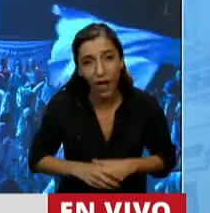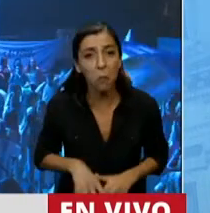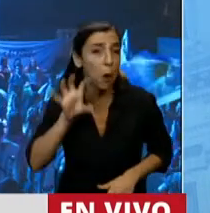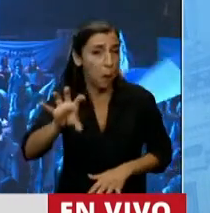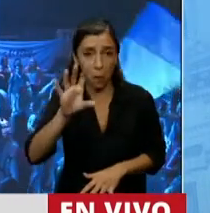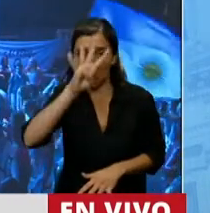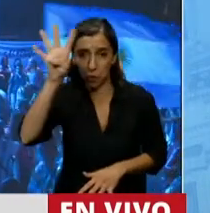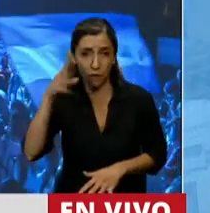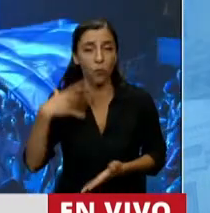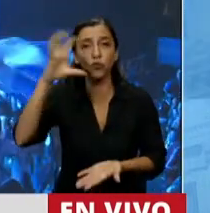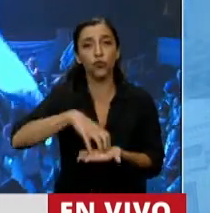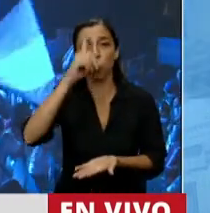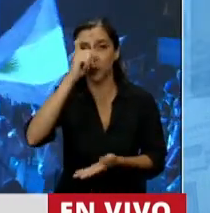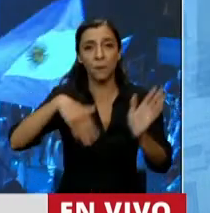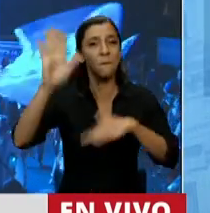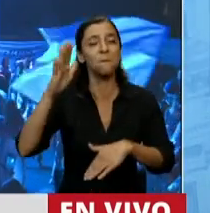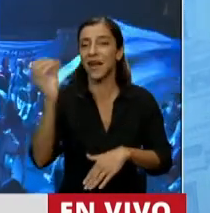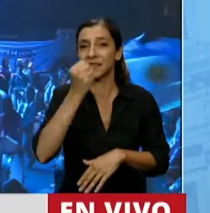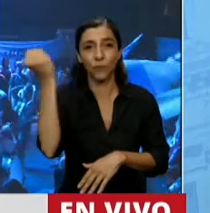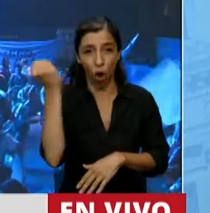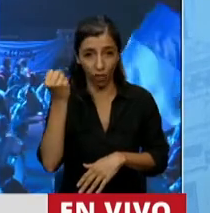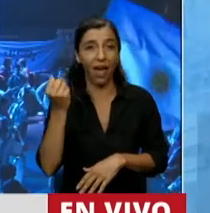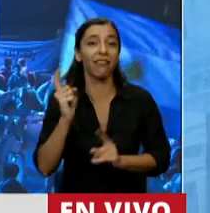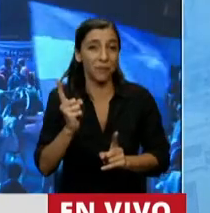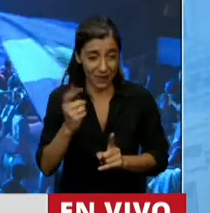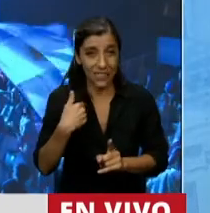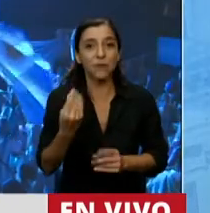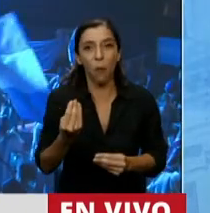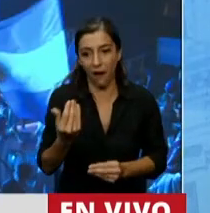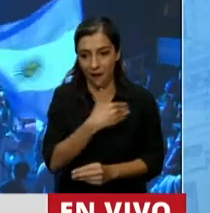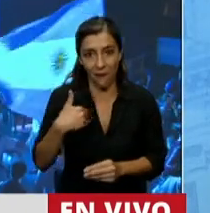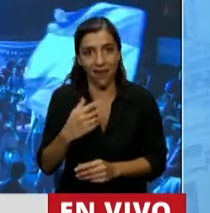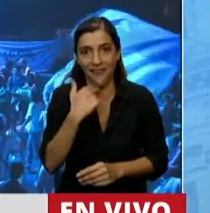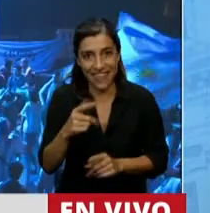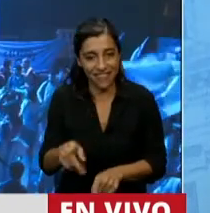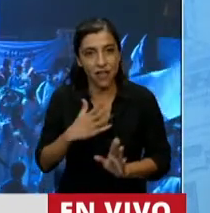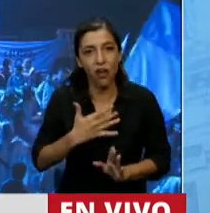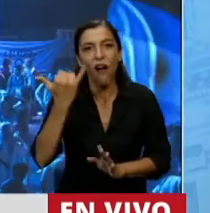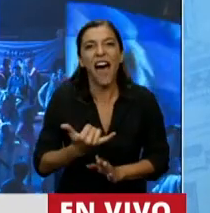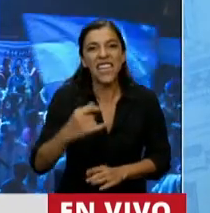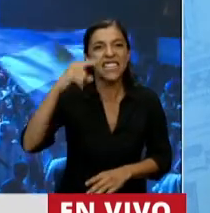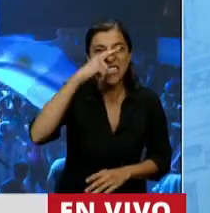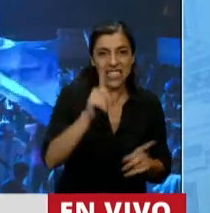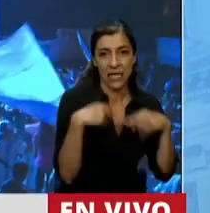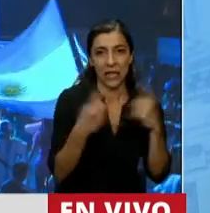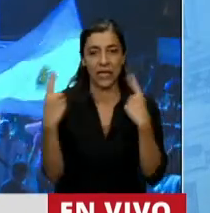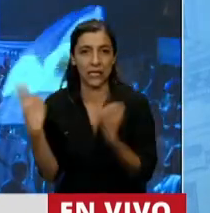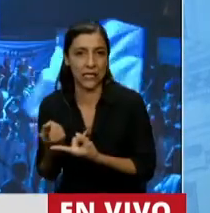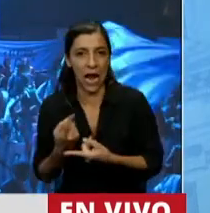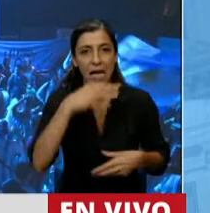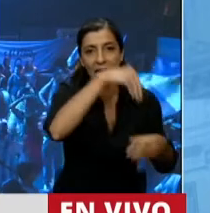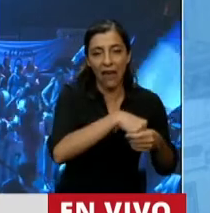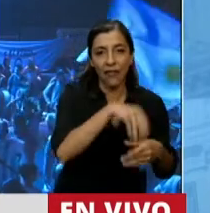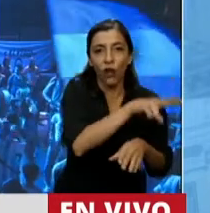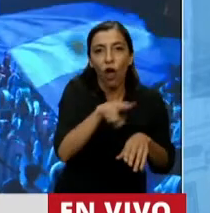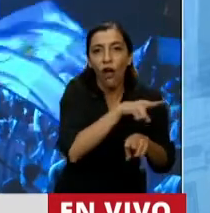importante, que es el hospital de la madre y el niño, tiene siete salas, con 13 camas cada uno y cinco